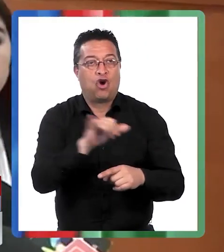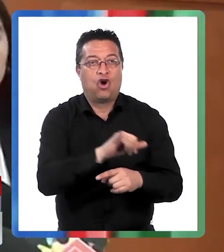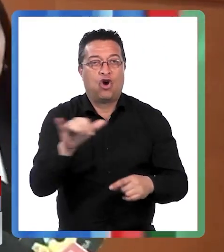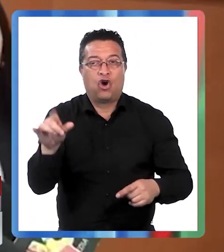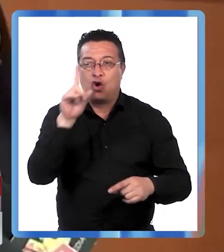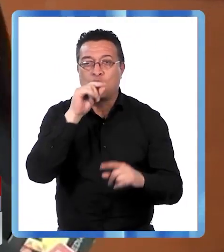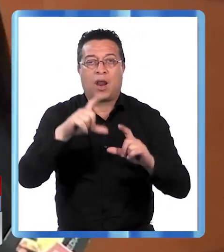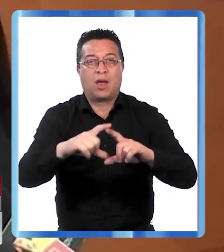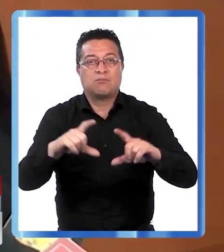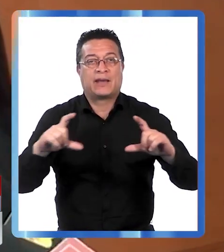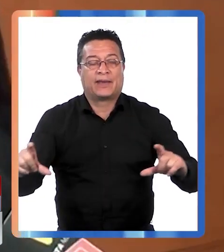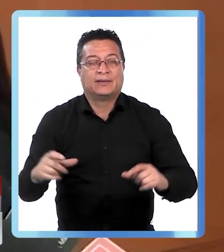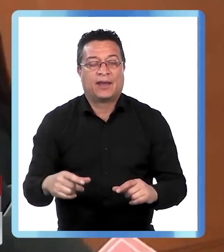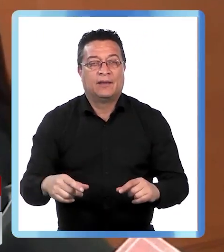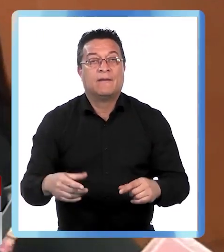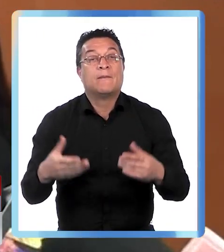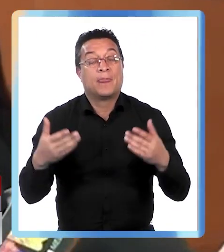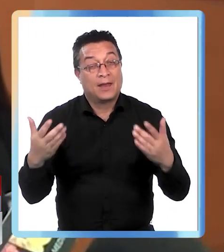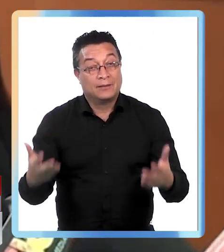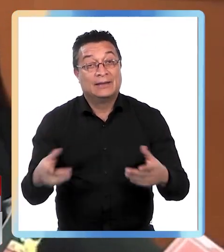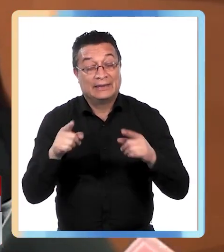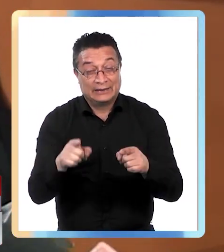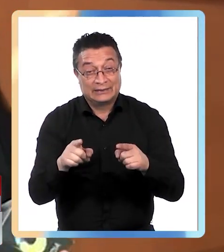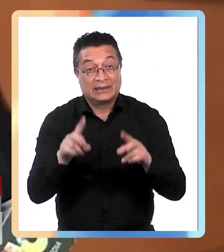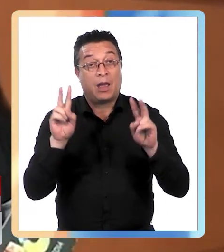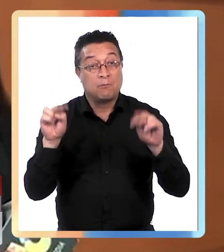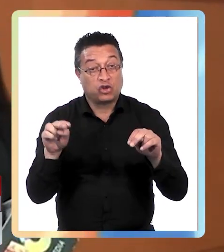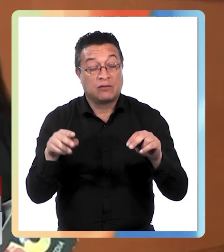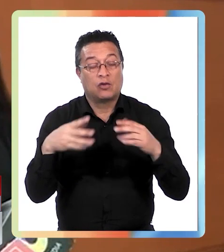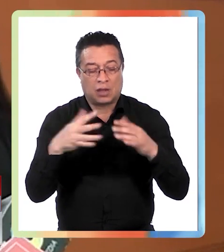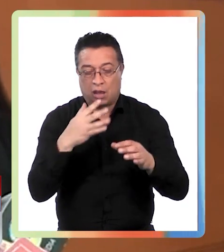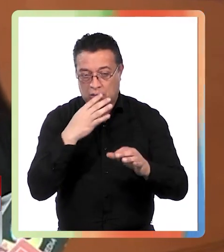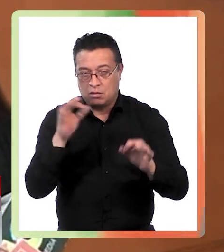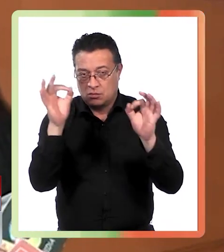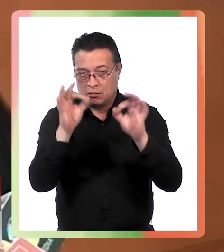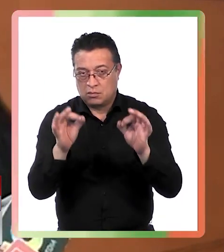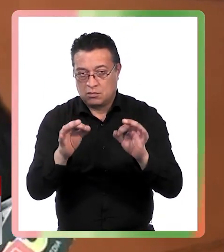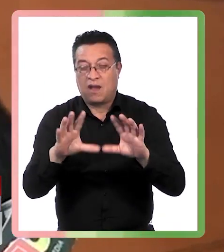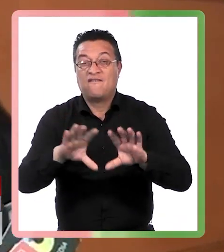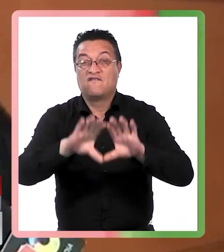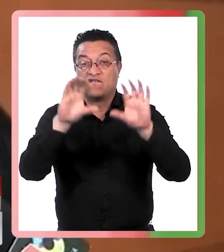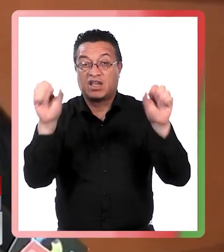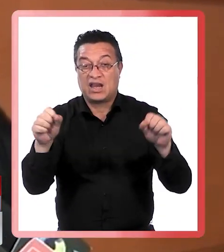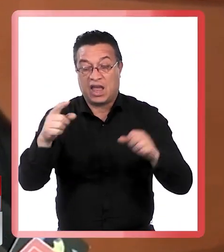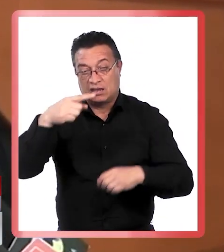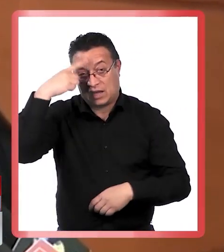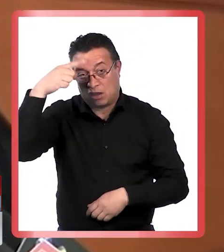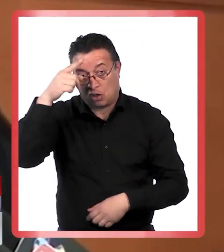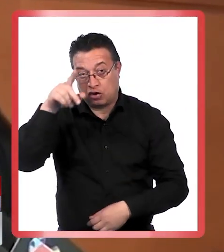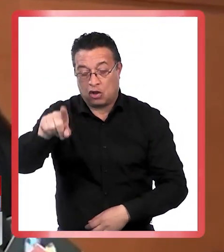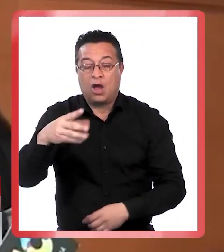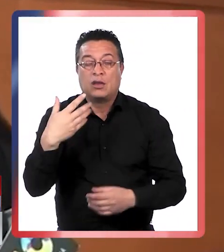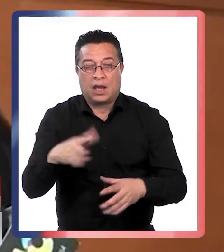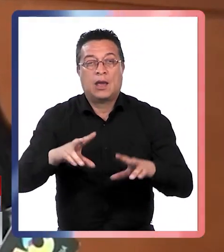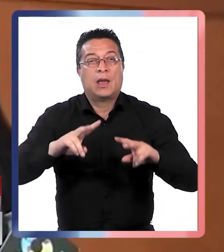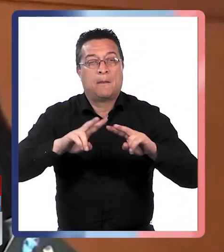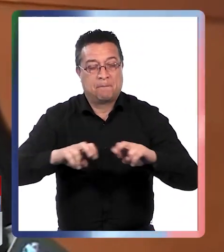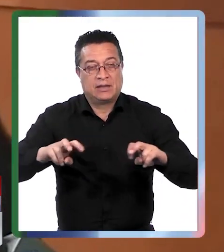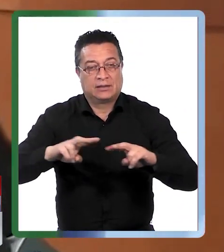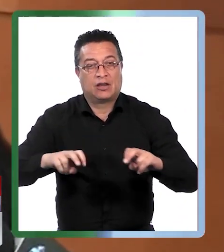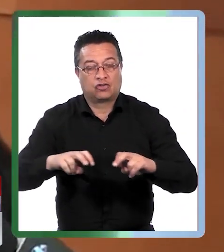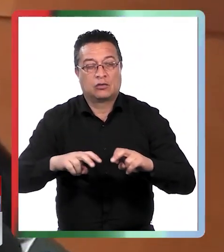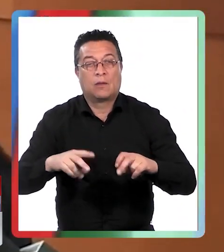Chile dos vehículos con la misma placa patente en razón a lo anterior y previa instrucción de la fiscalía de San Antonio comenzamos a hacer